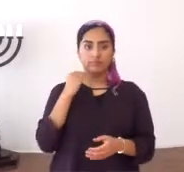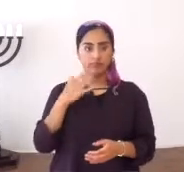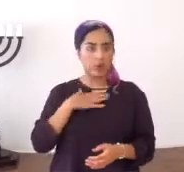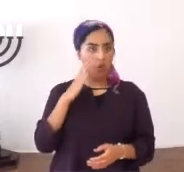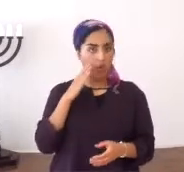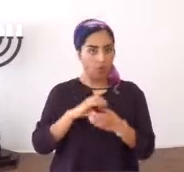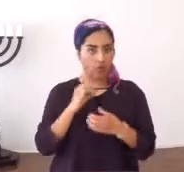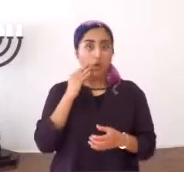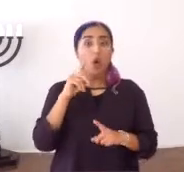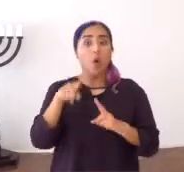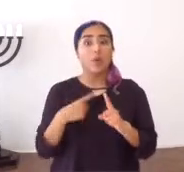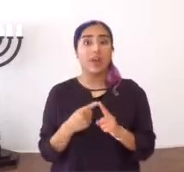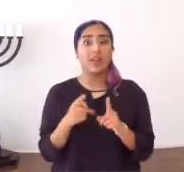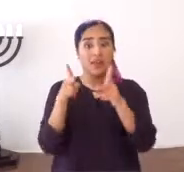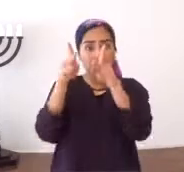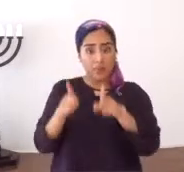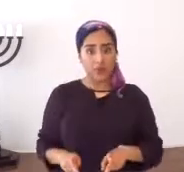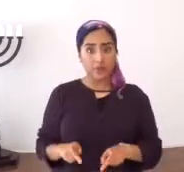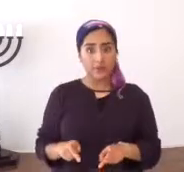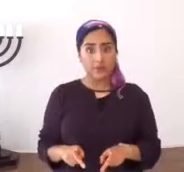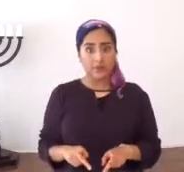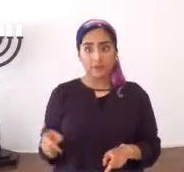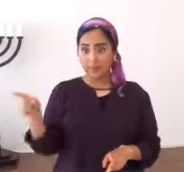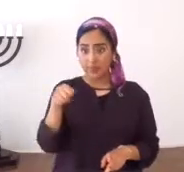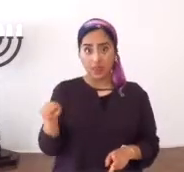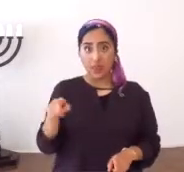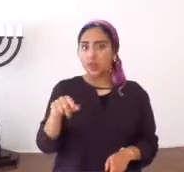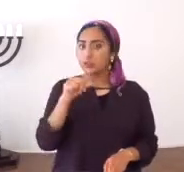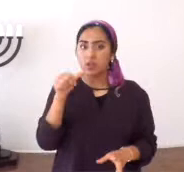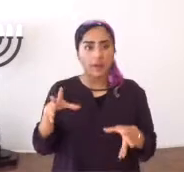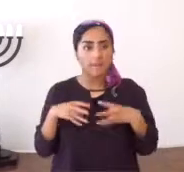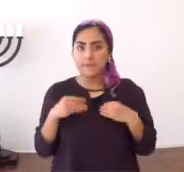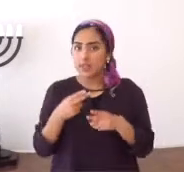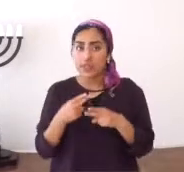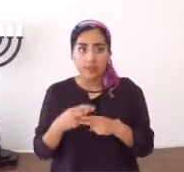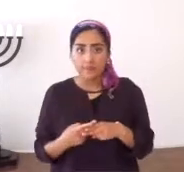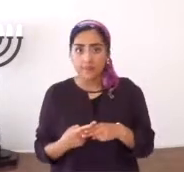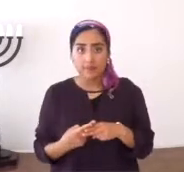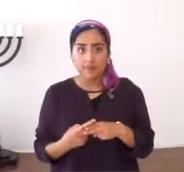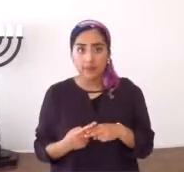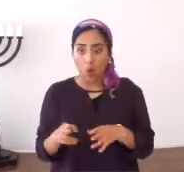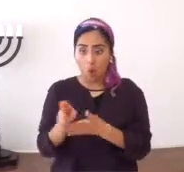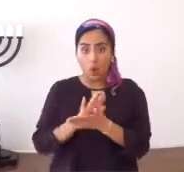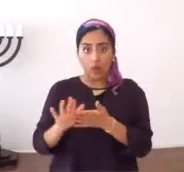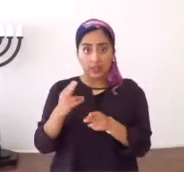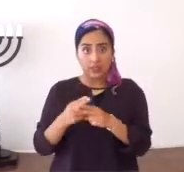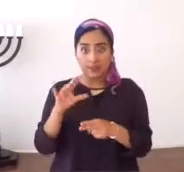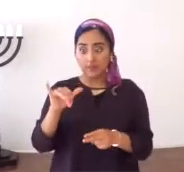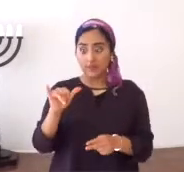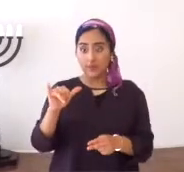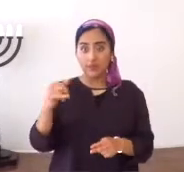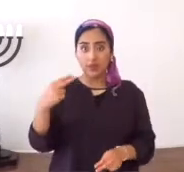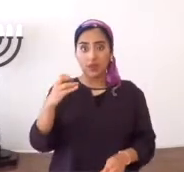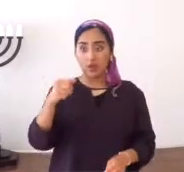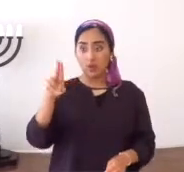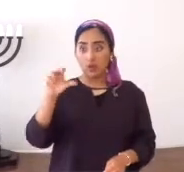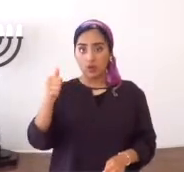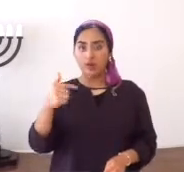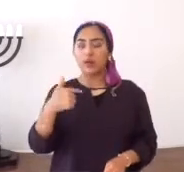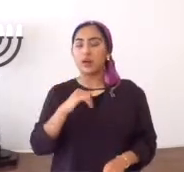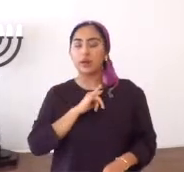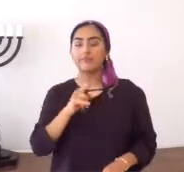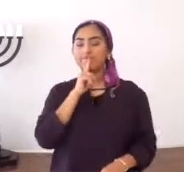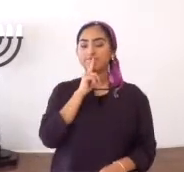lo que tengo, por experiencia, humildemente, cuando una persona, ni siquiera, acepta el nombre, Kadosh,